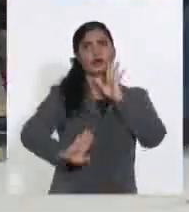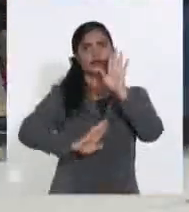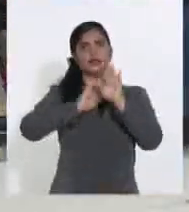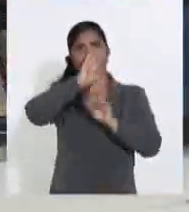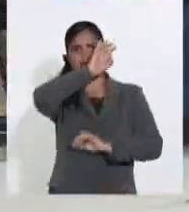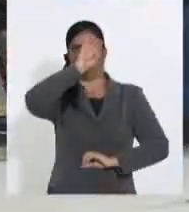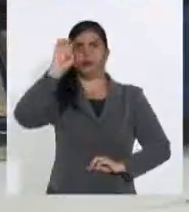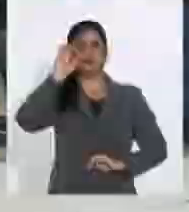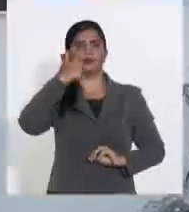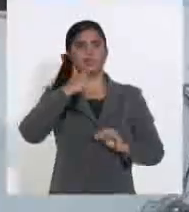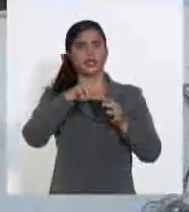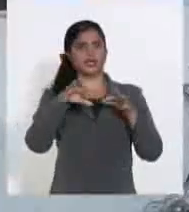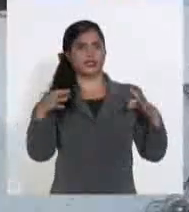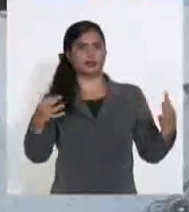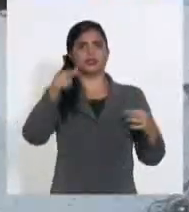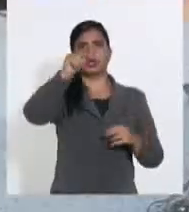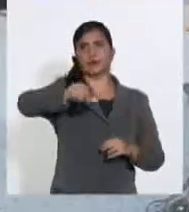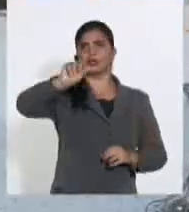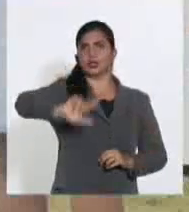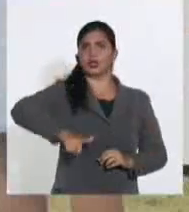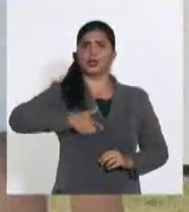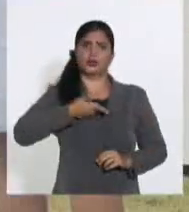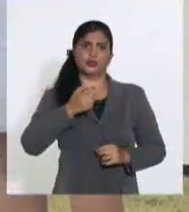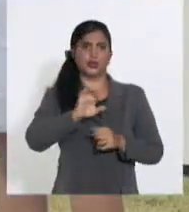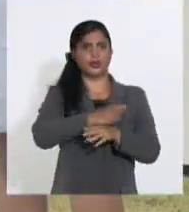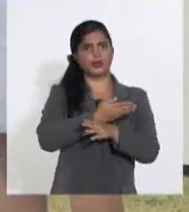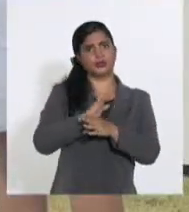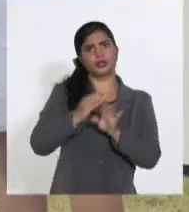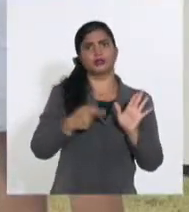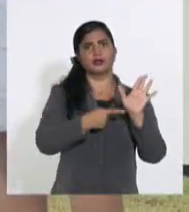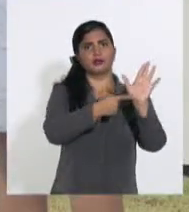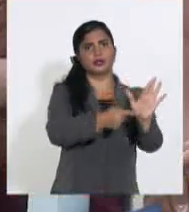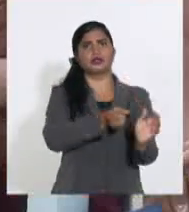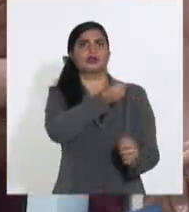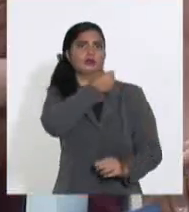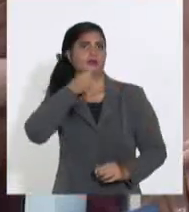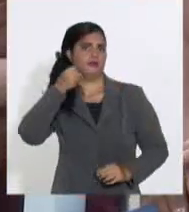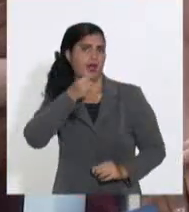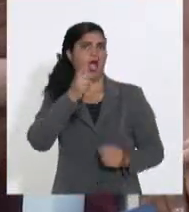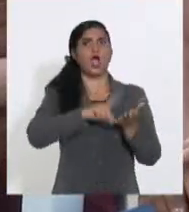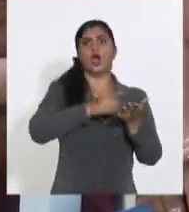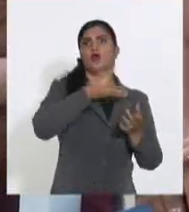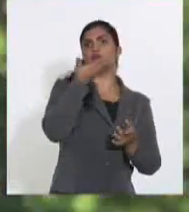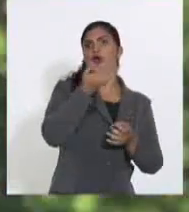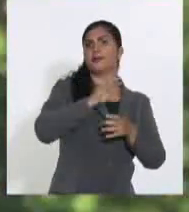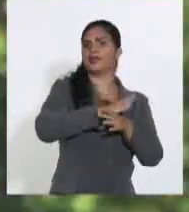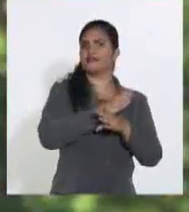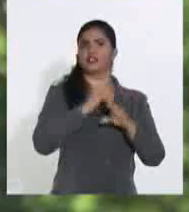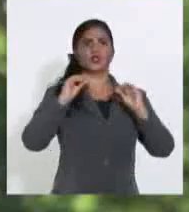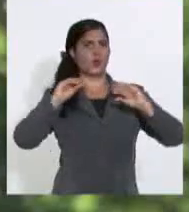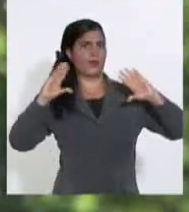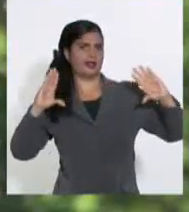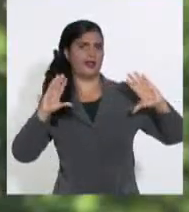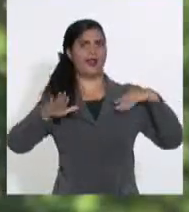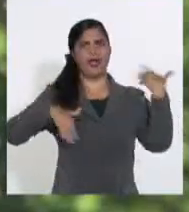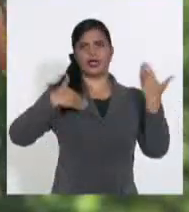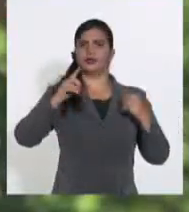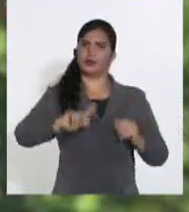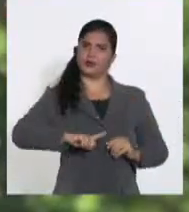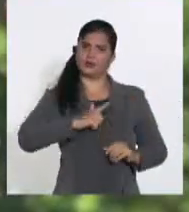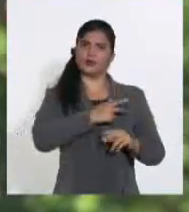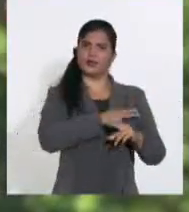Exponentes del arte del patio y de la nación aunaron voces en una mañana de profunda emoción. ¡Sangre que se hace